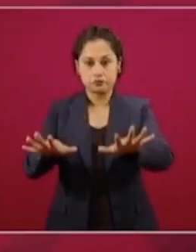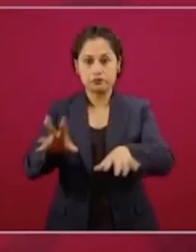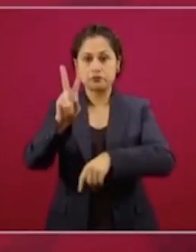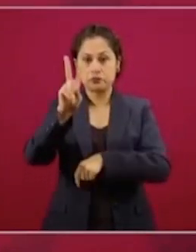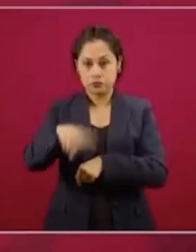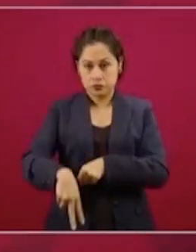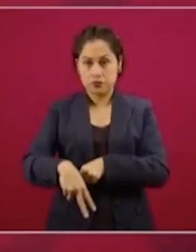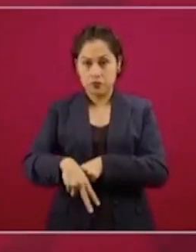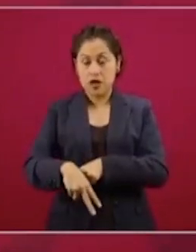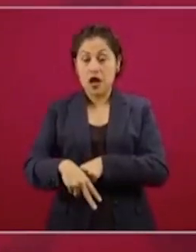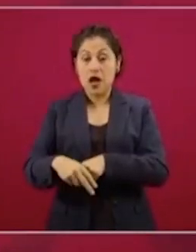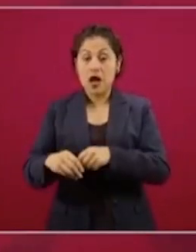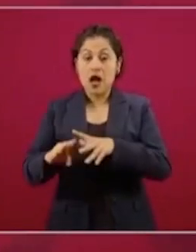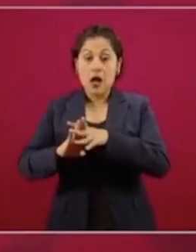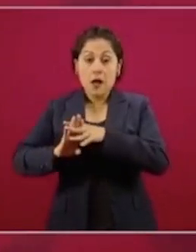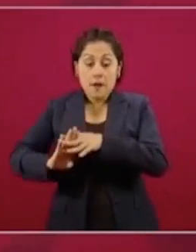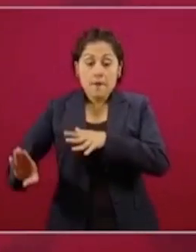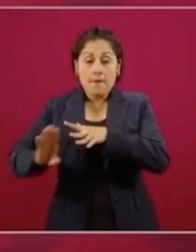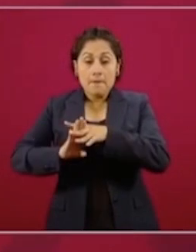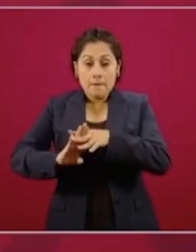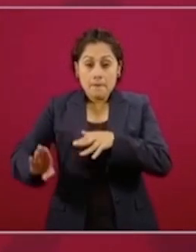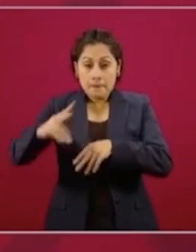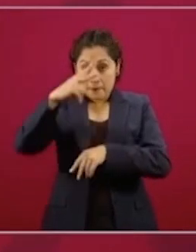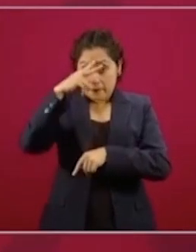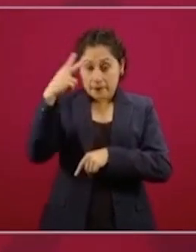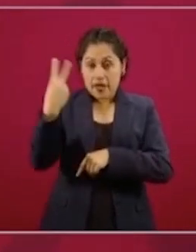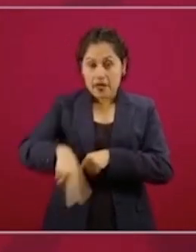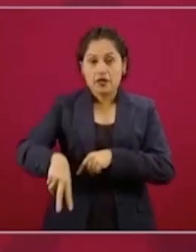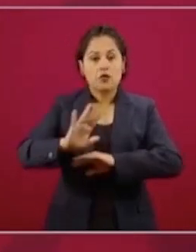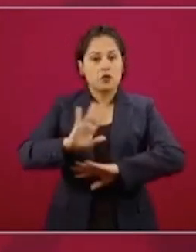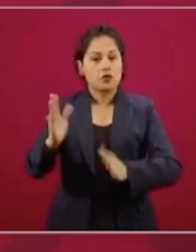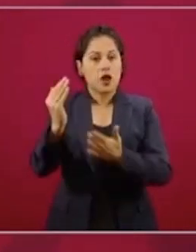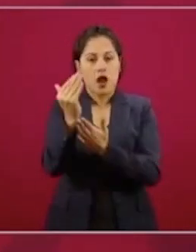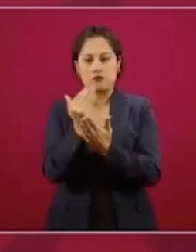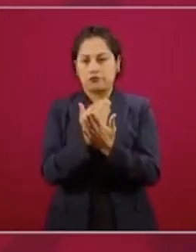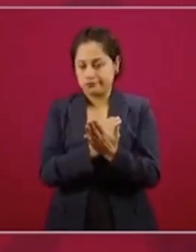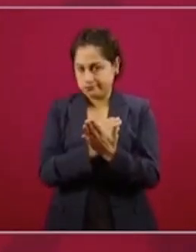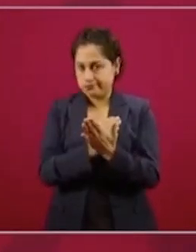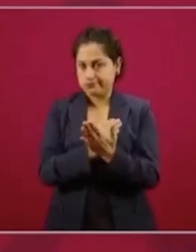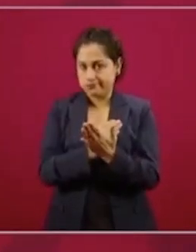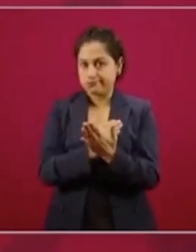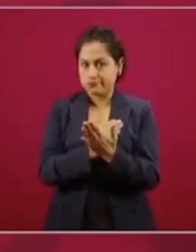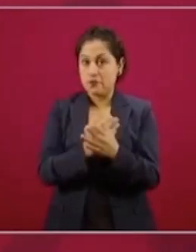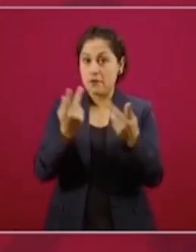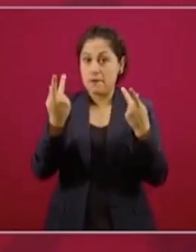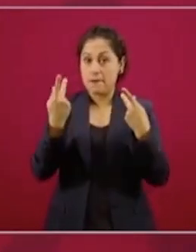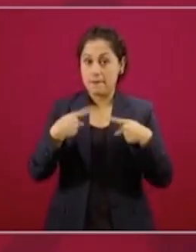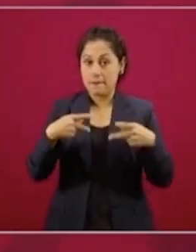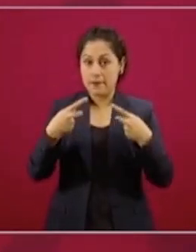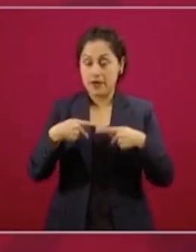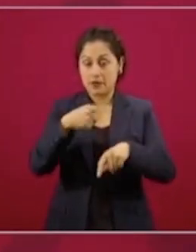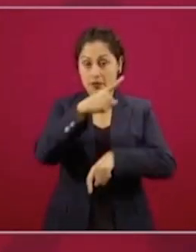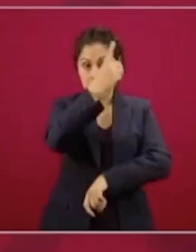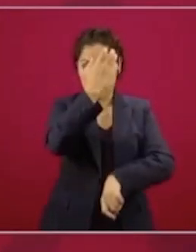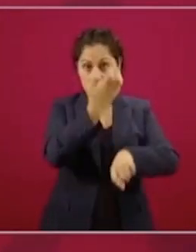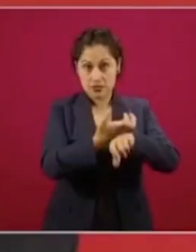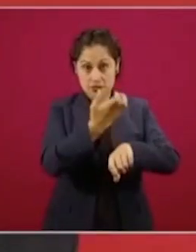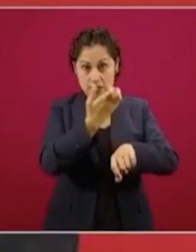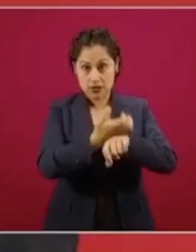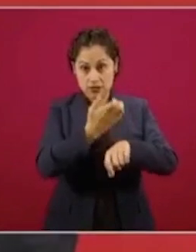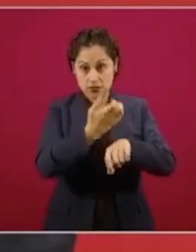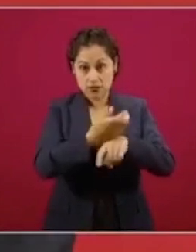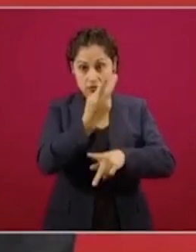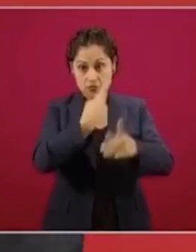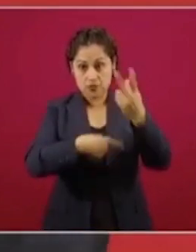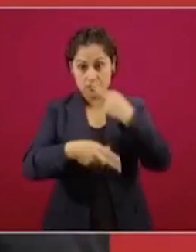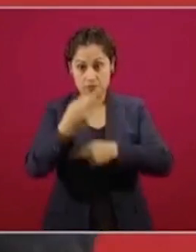drásticamente, es el más bajo en lo que va del siglo. El número de personas repatriadas de Estados Unidos, de acuerdo